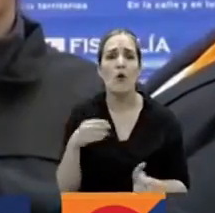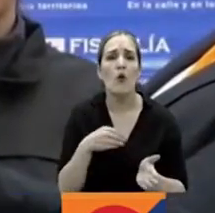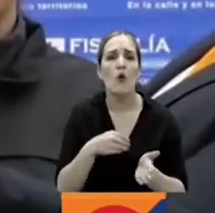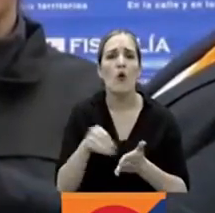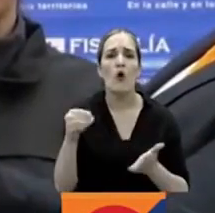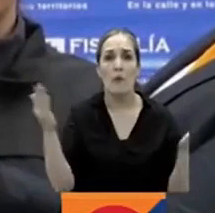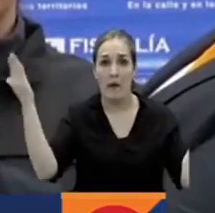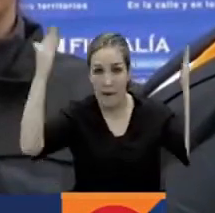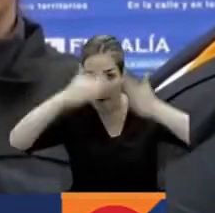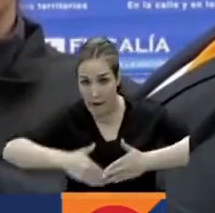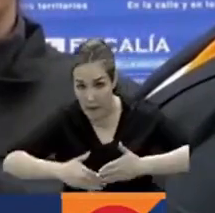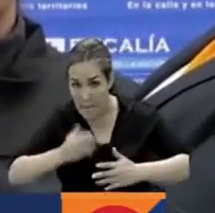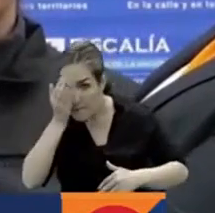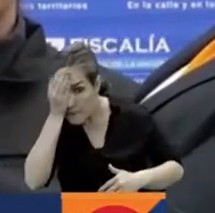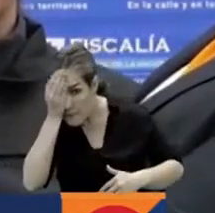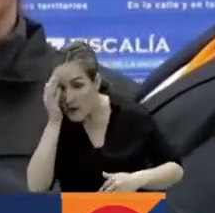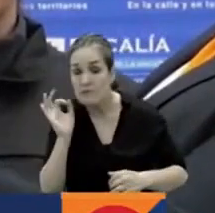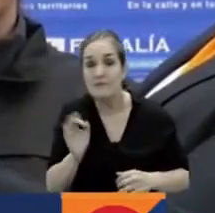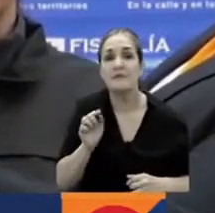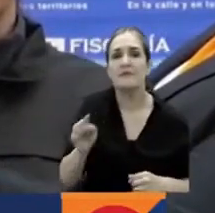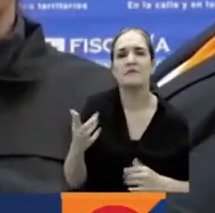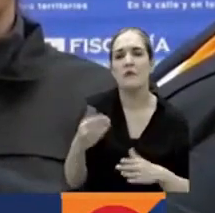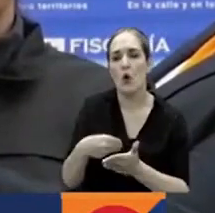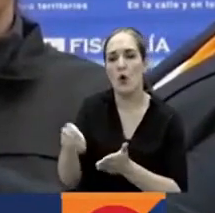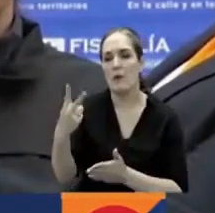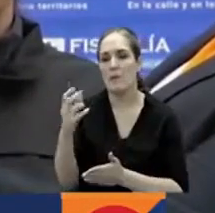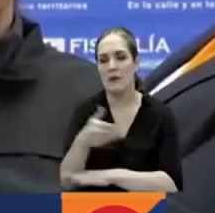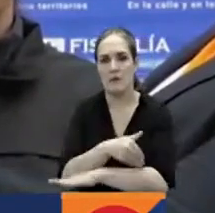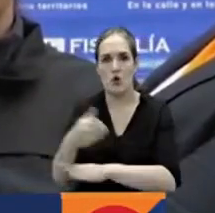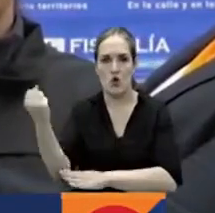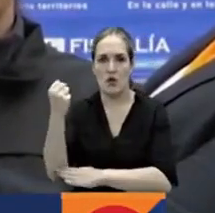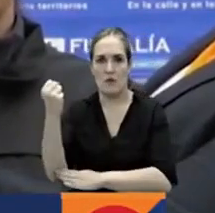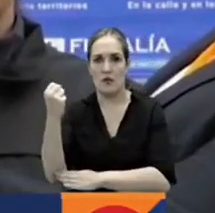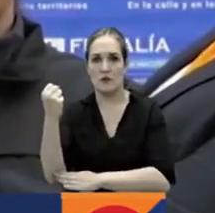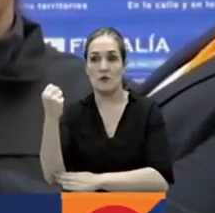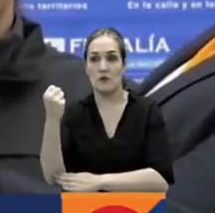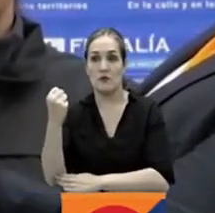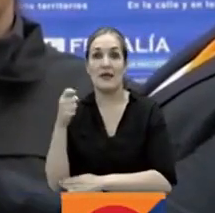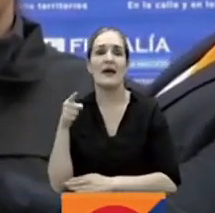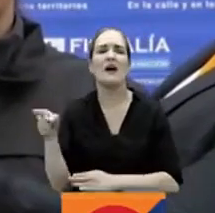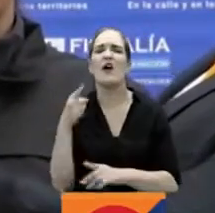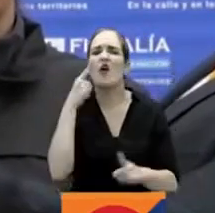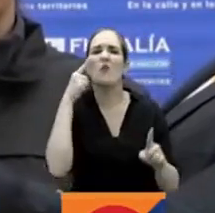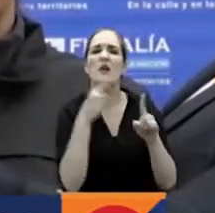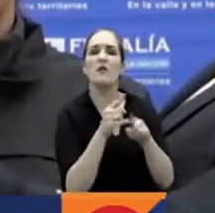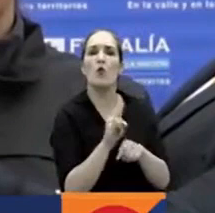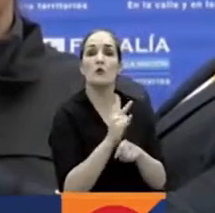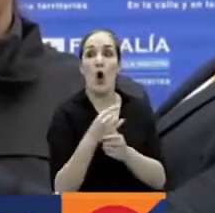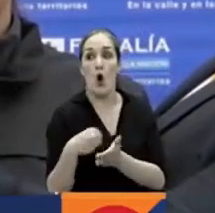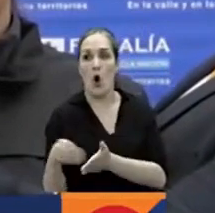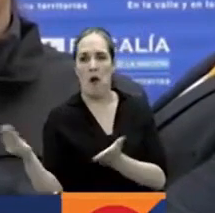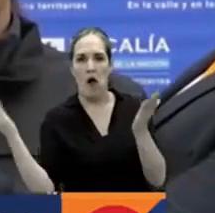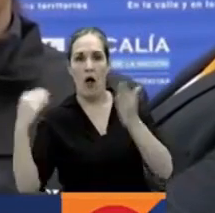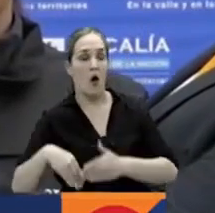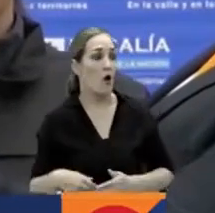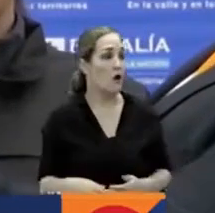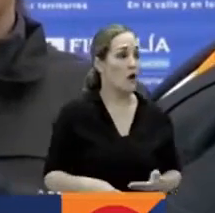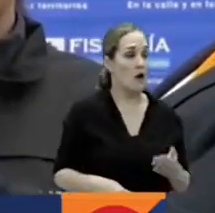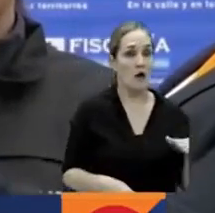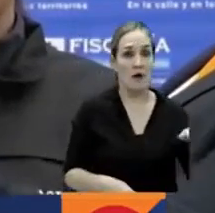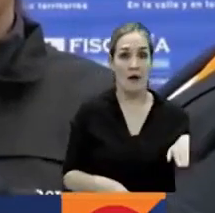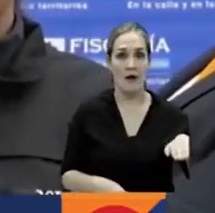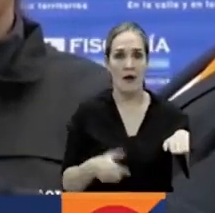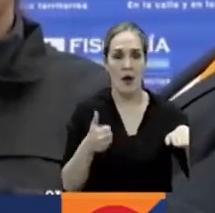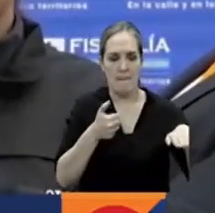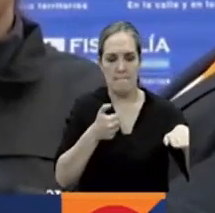el mercado negro, más o menos tiene un costo de 20 millones de pesos y que tenía tres propósitos esenciales. El primero, lograr